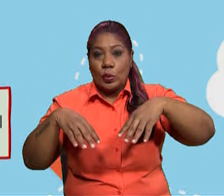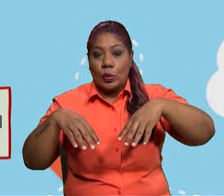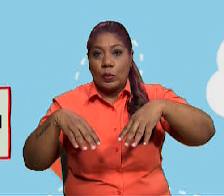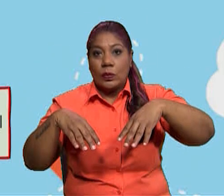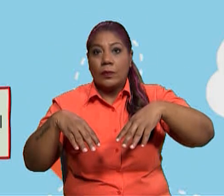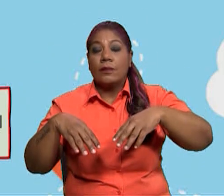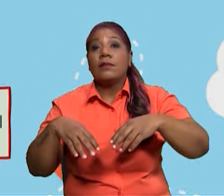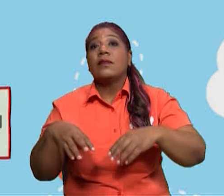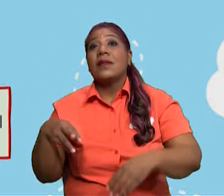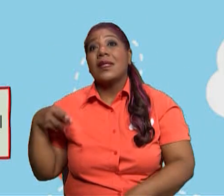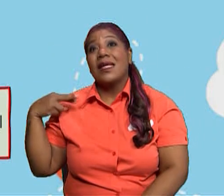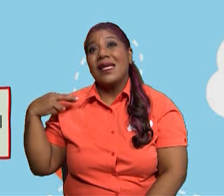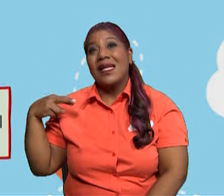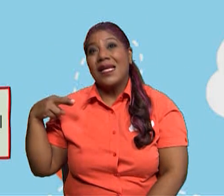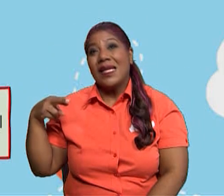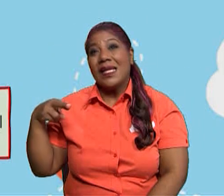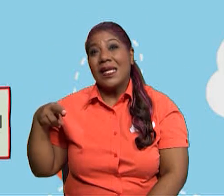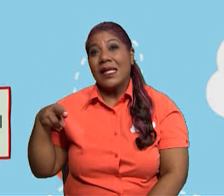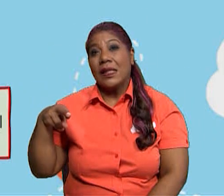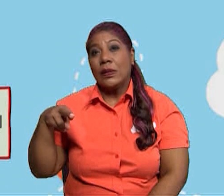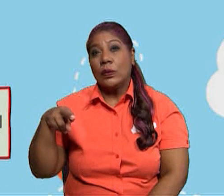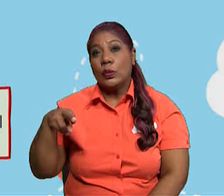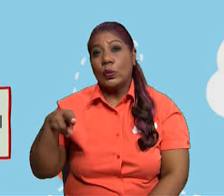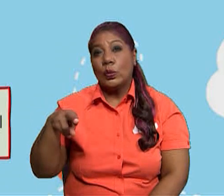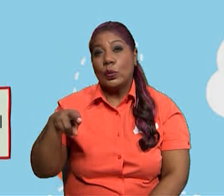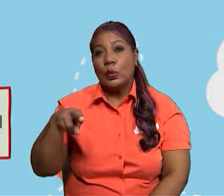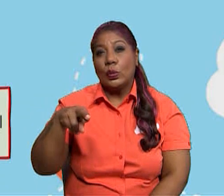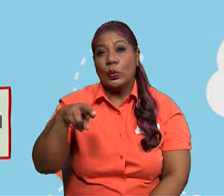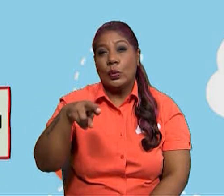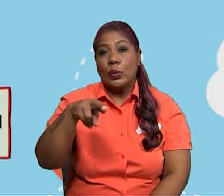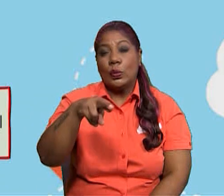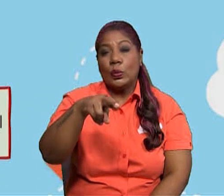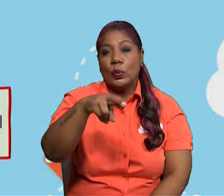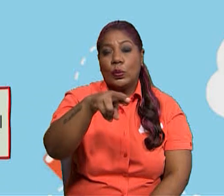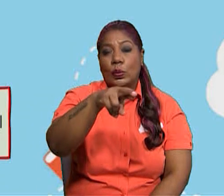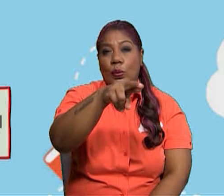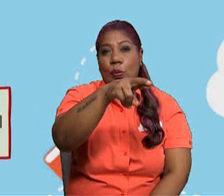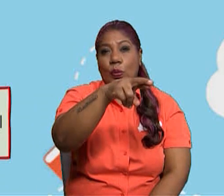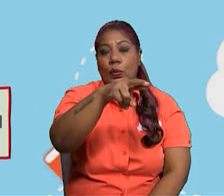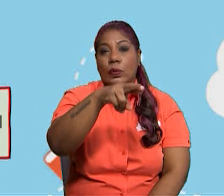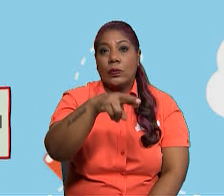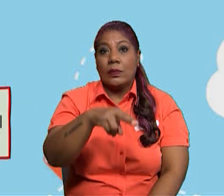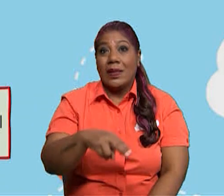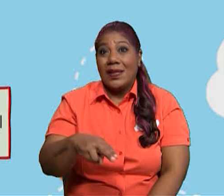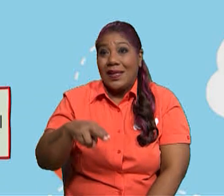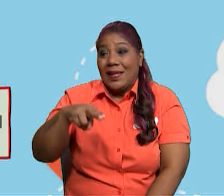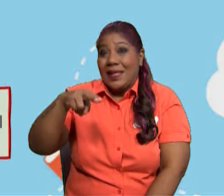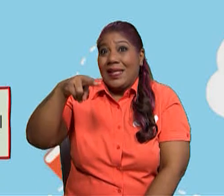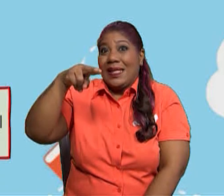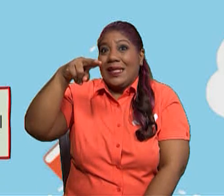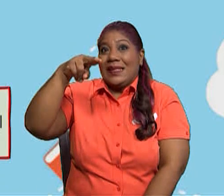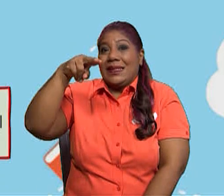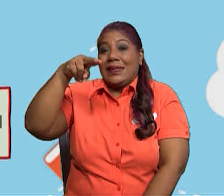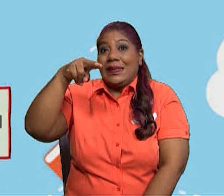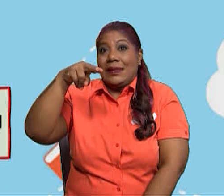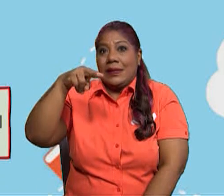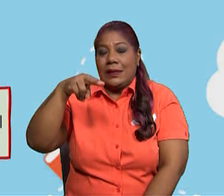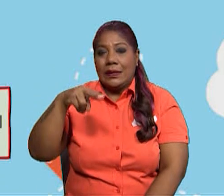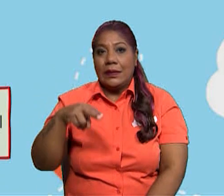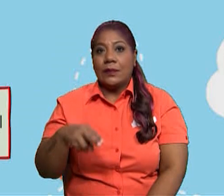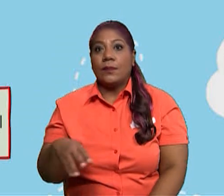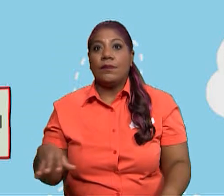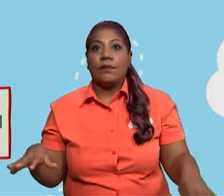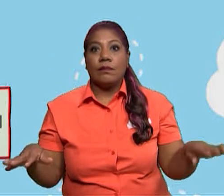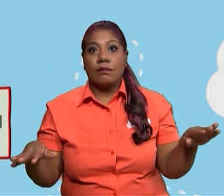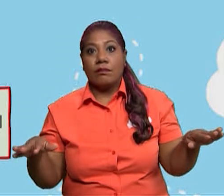aguas cubren los terrenos ocupados por casas o campos de cultivo. Terremotos.